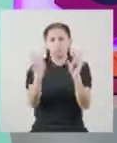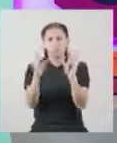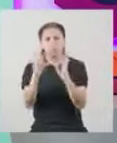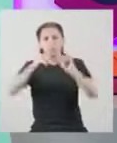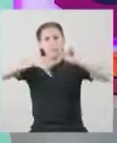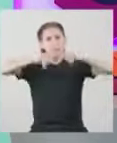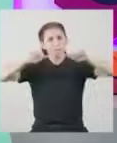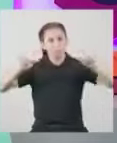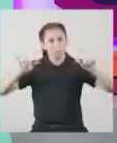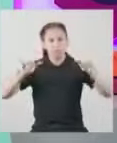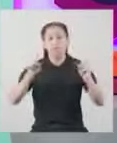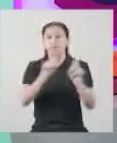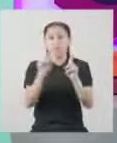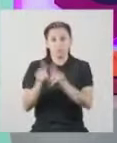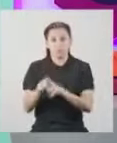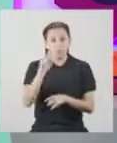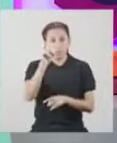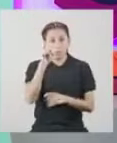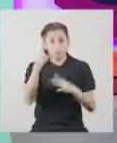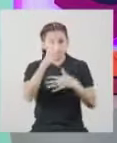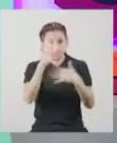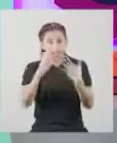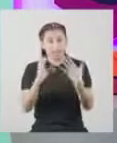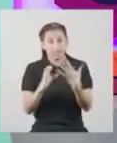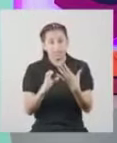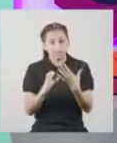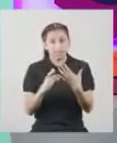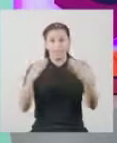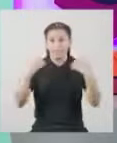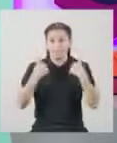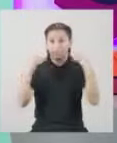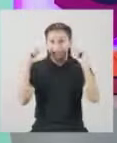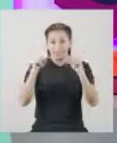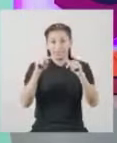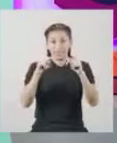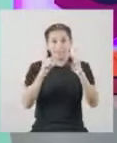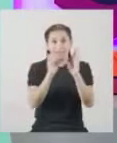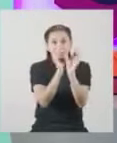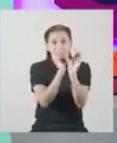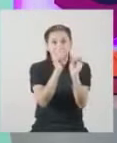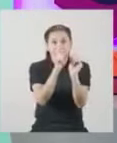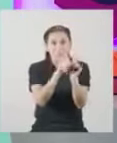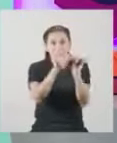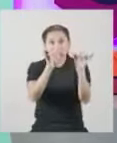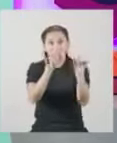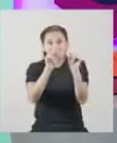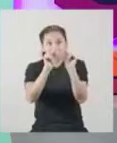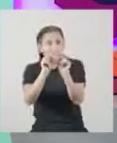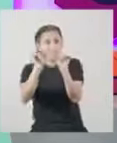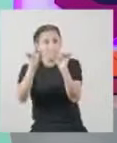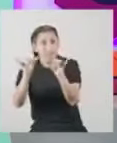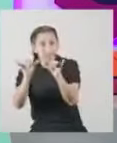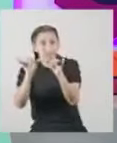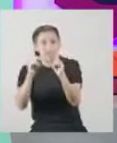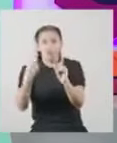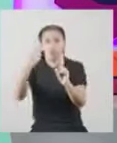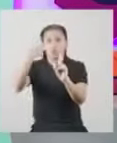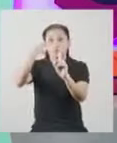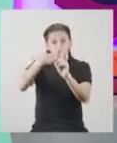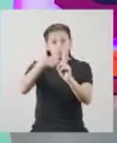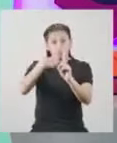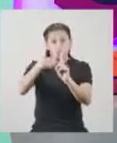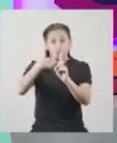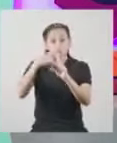respecto a la media. Además, una de las características de esta medida es que la suma de las desviaciones